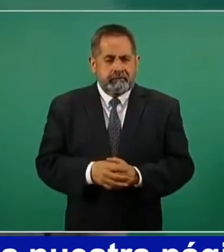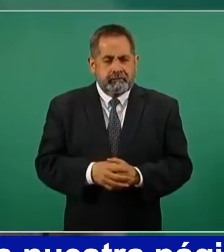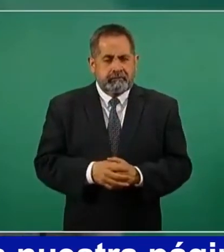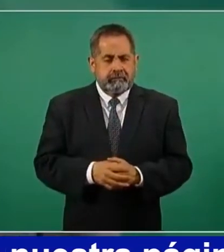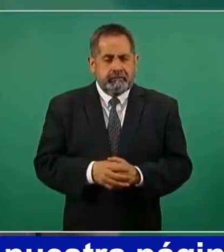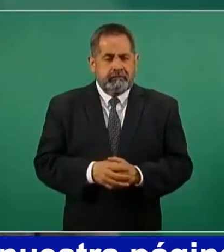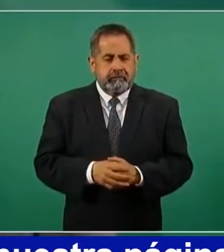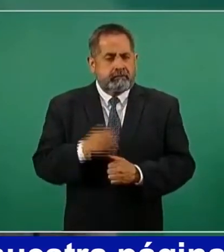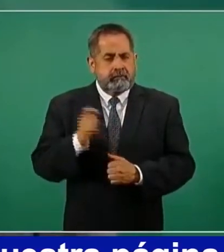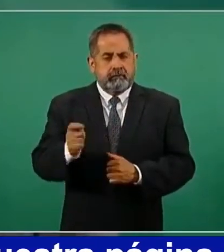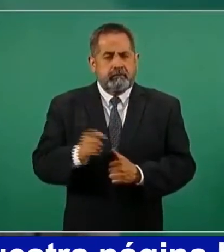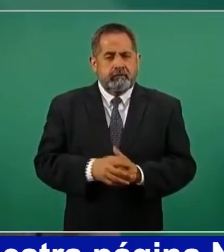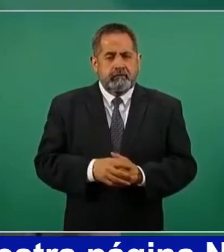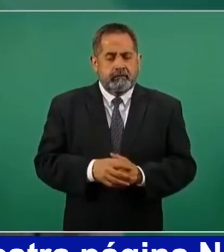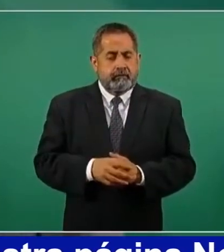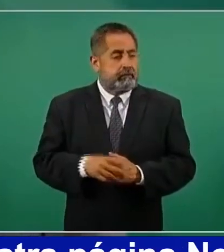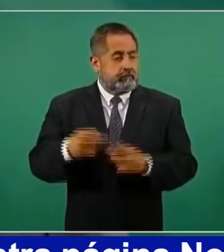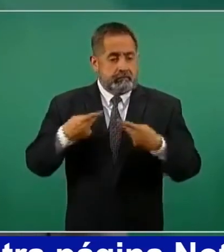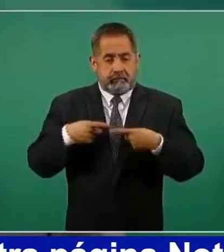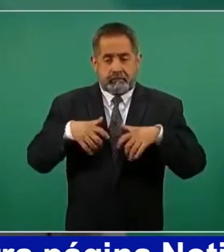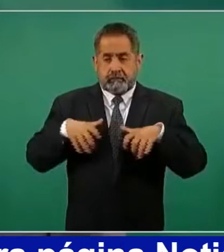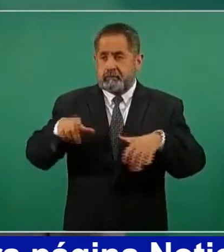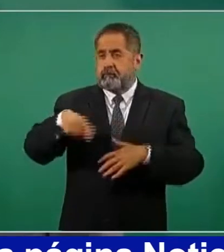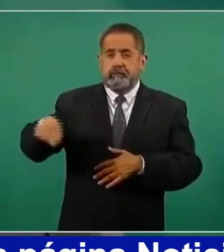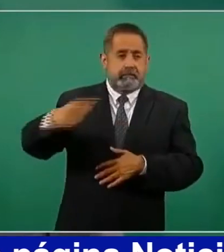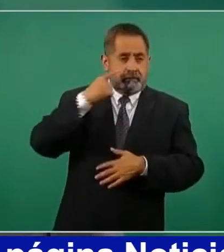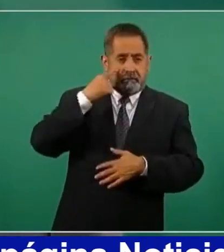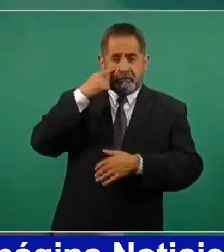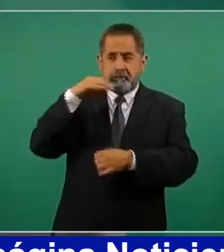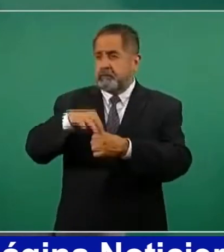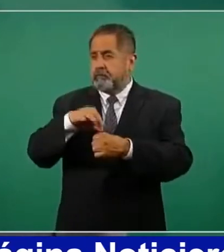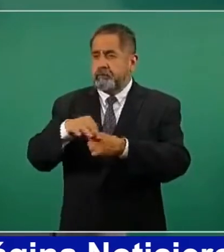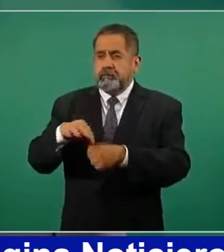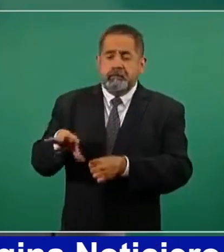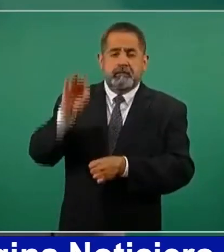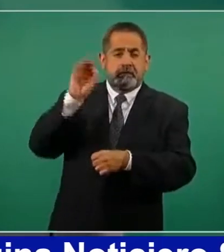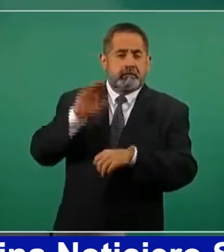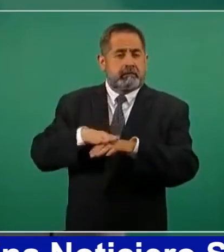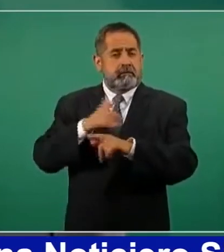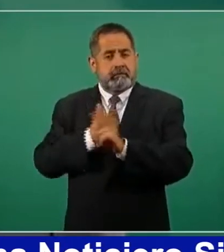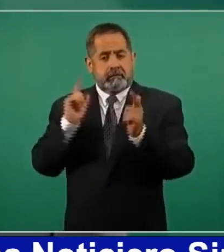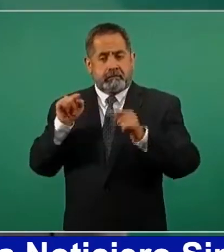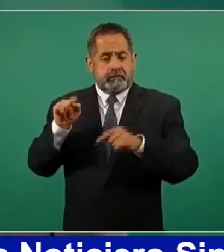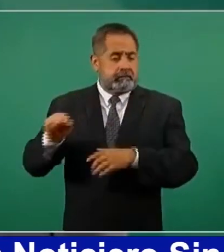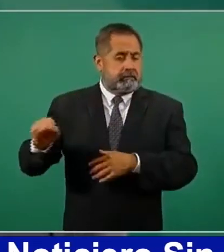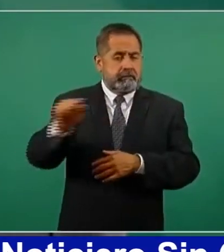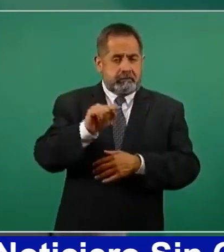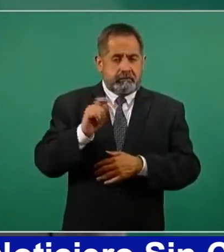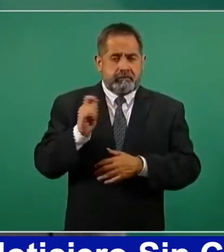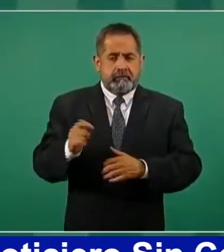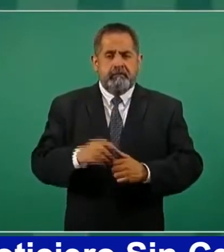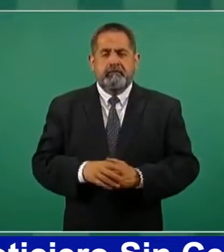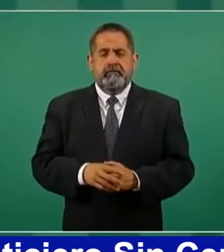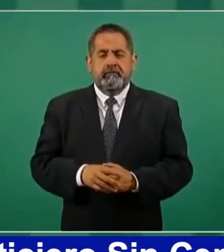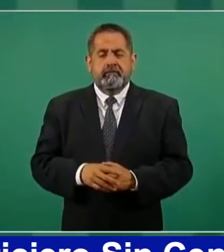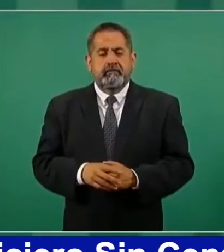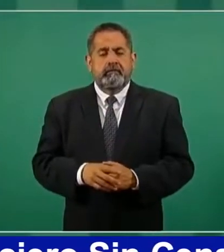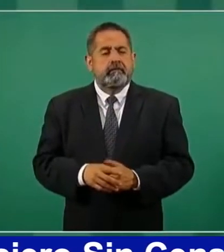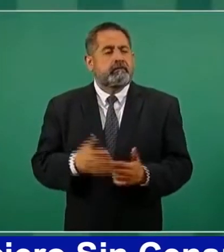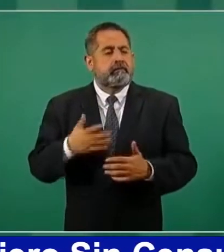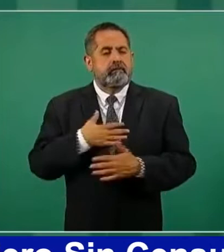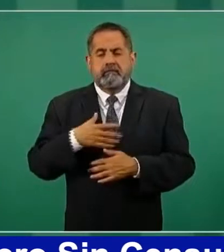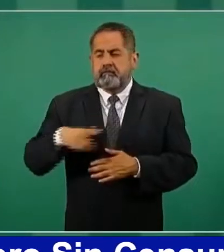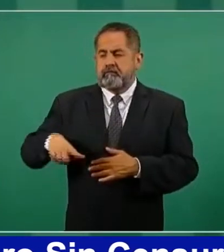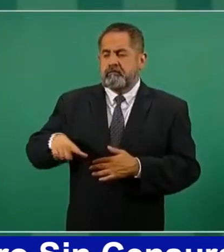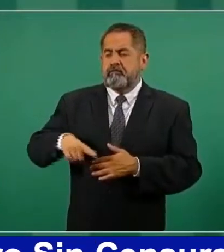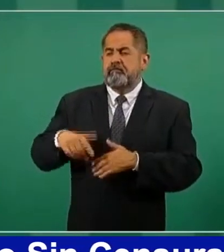Porque cuando es el pueblo el que elige libremente, el gobernante